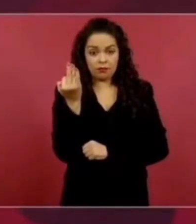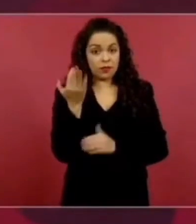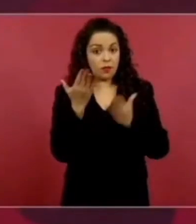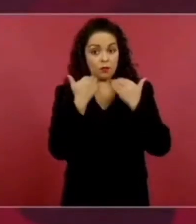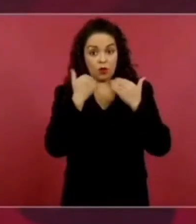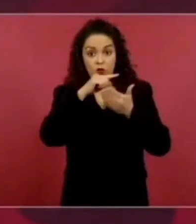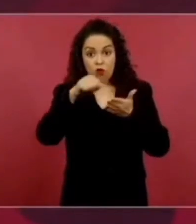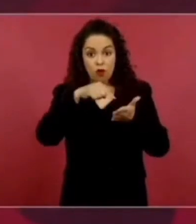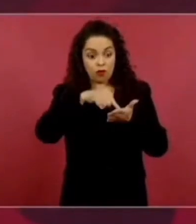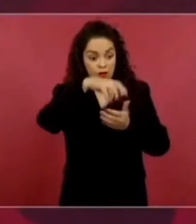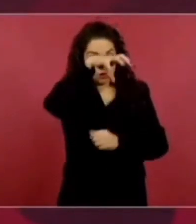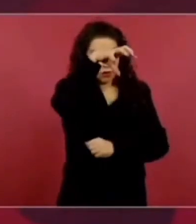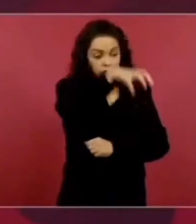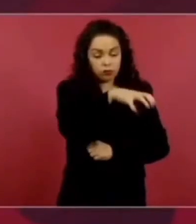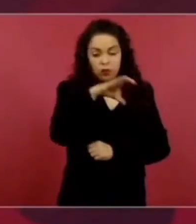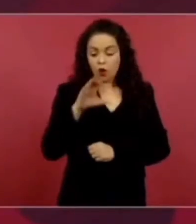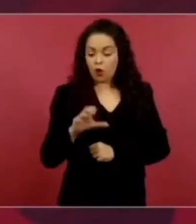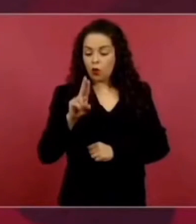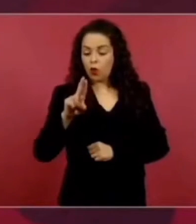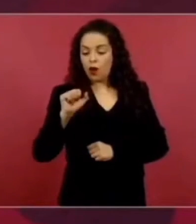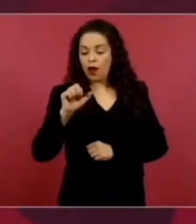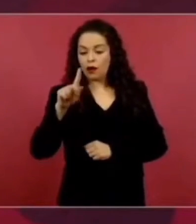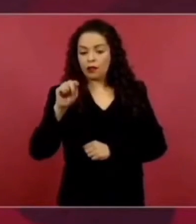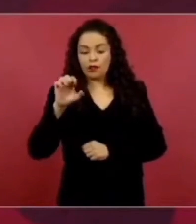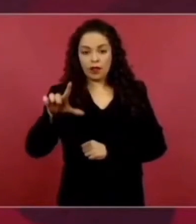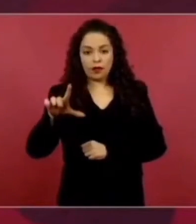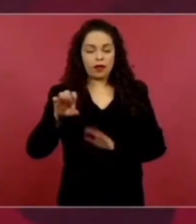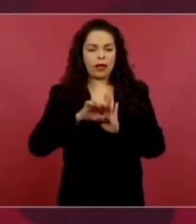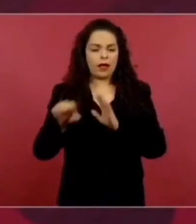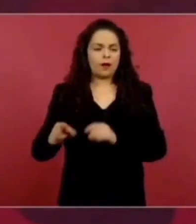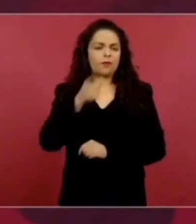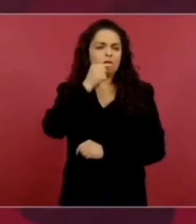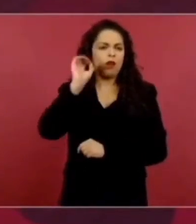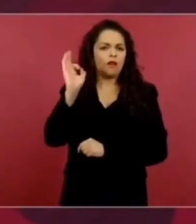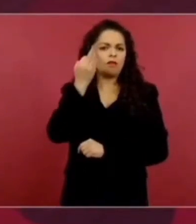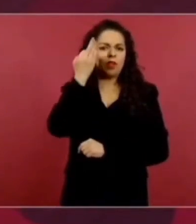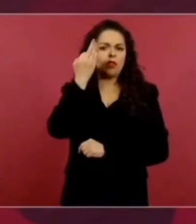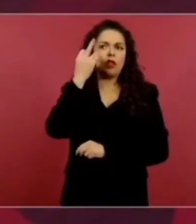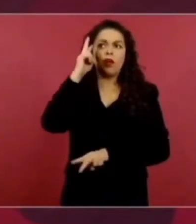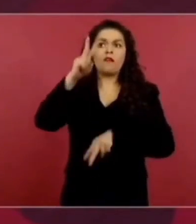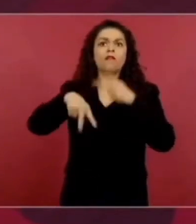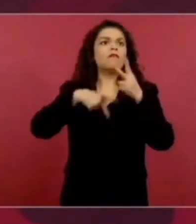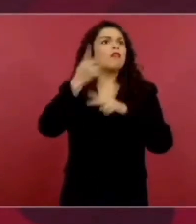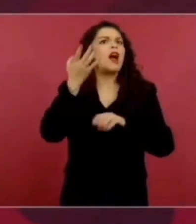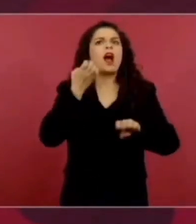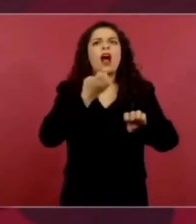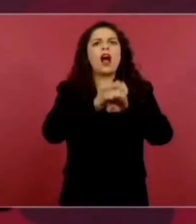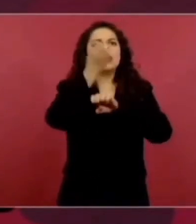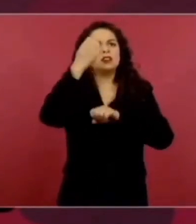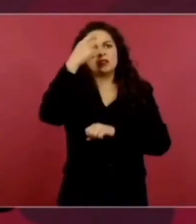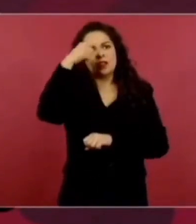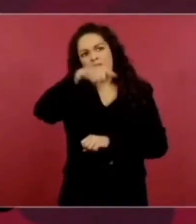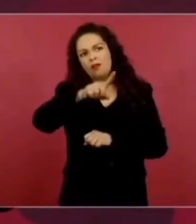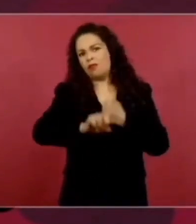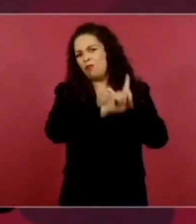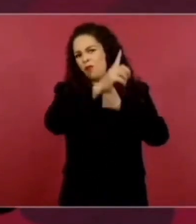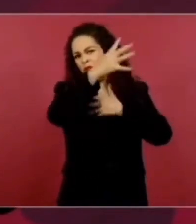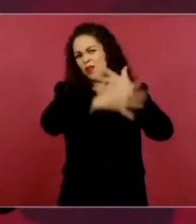Cuando iba la Policía Federal a un estado porque se complicaba, se hospedaban en